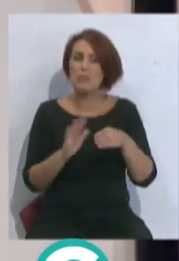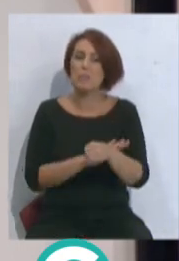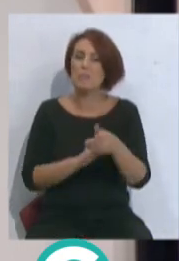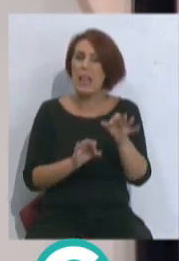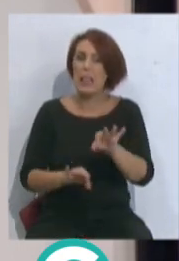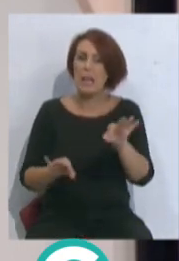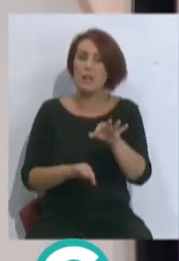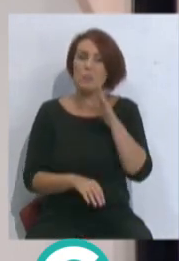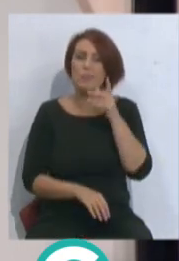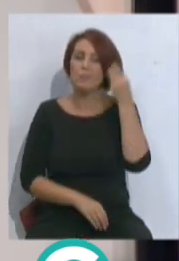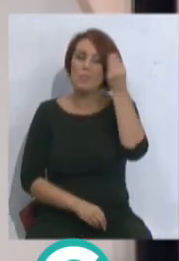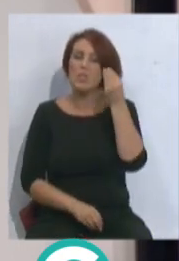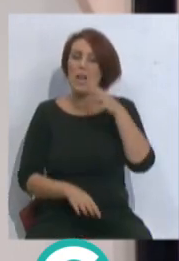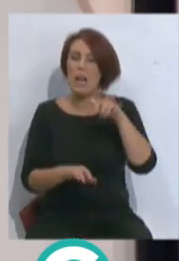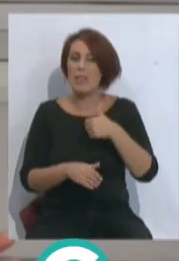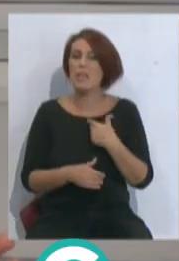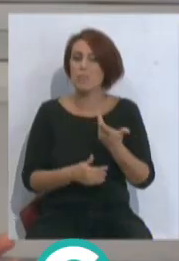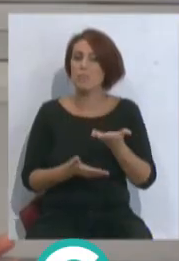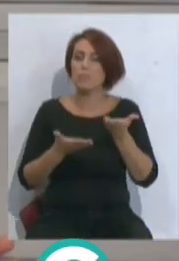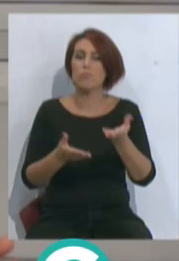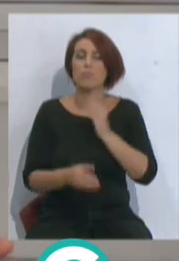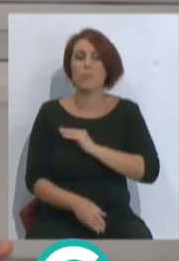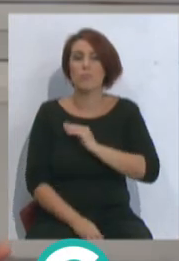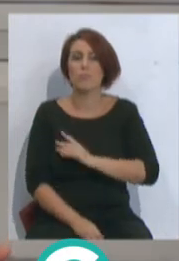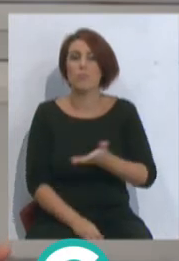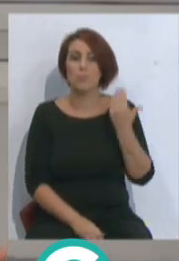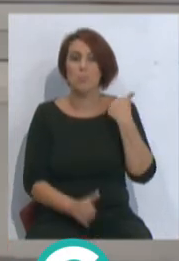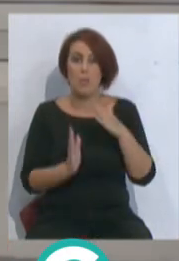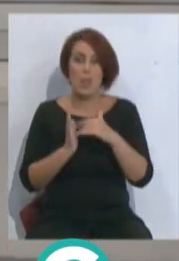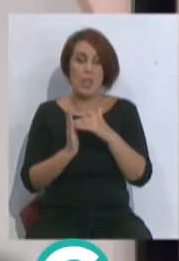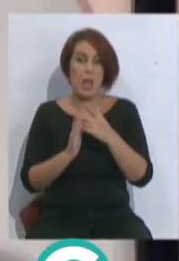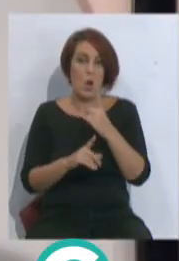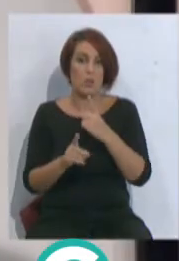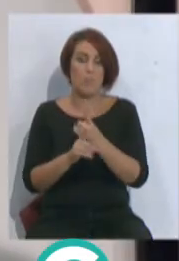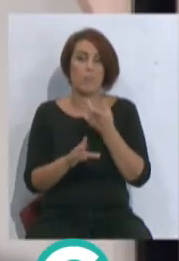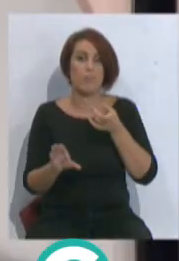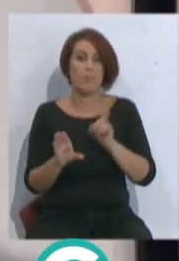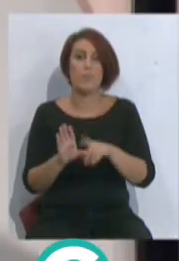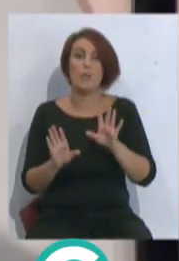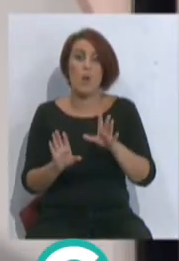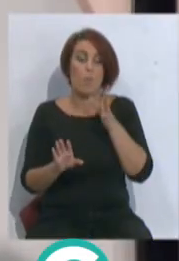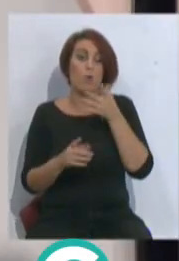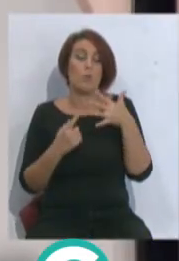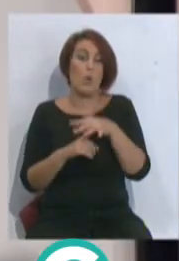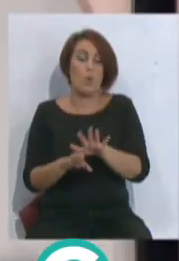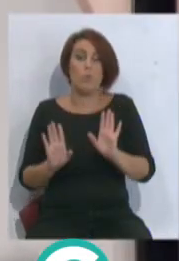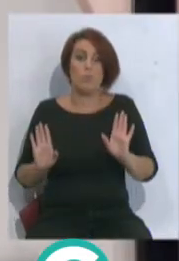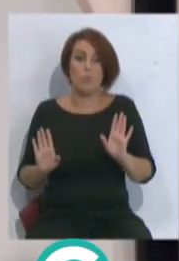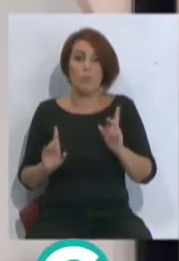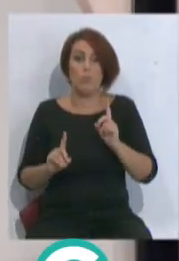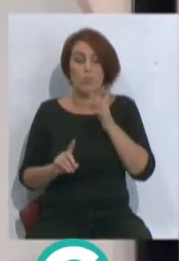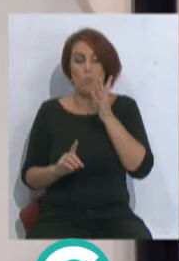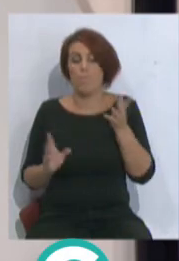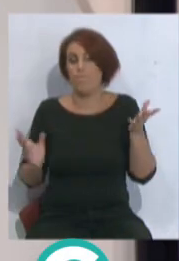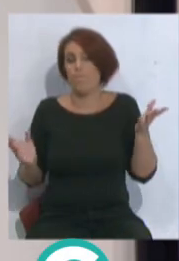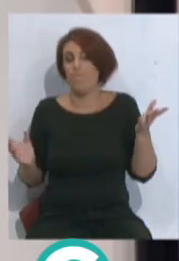Porque podía dar, yo creo que podía dar mucho al Cádiz. Bueno, el último para el titular del Valencia... bueno, pero a lo mejor por las circunstancias, ¿no? No porque pensaba